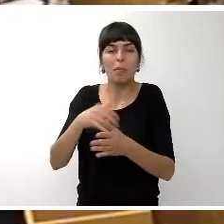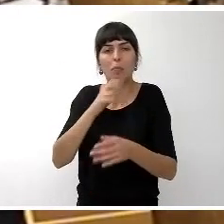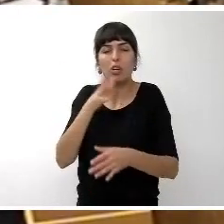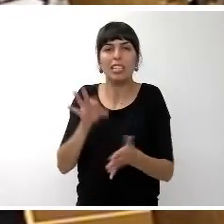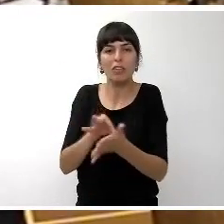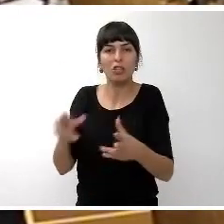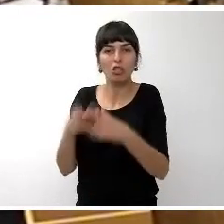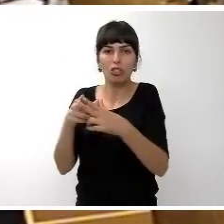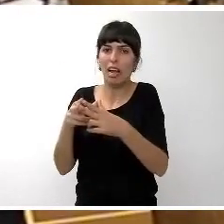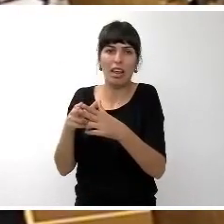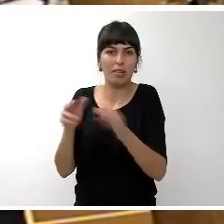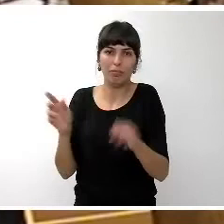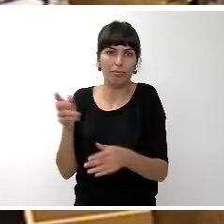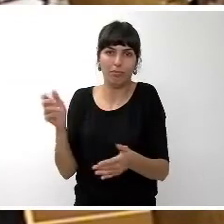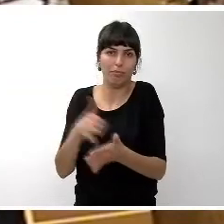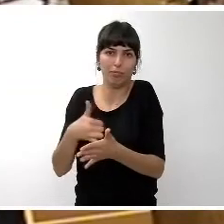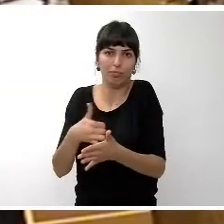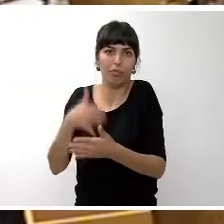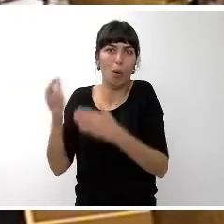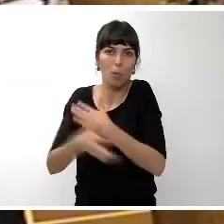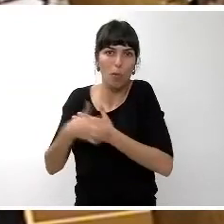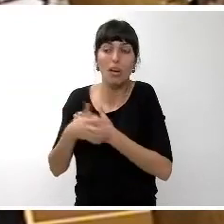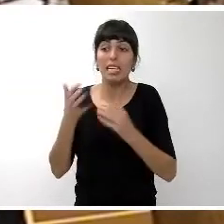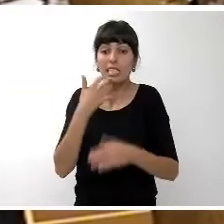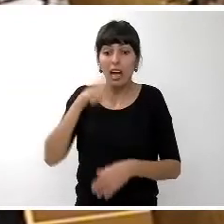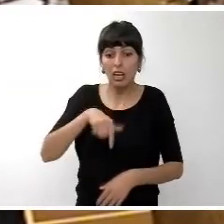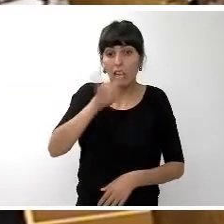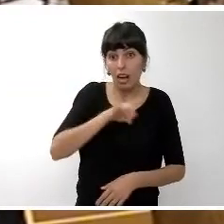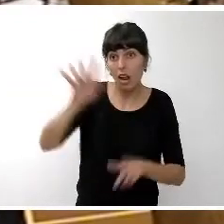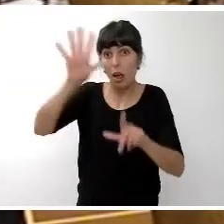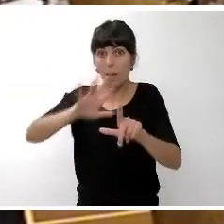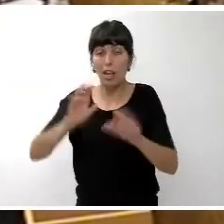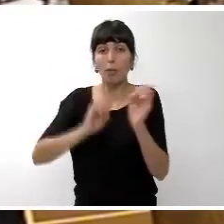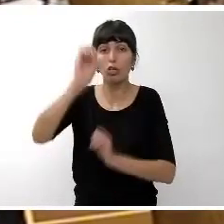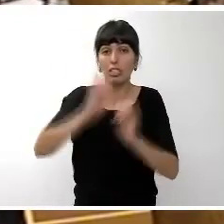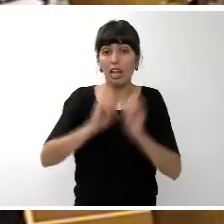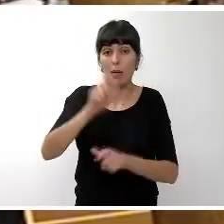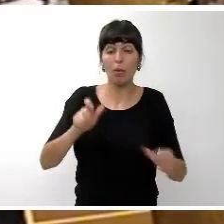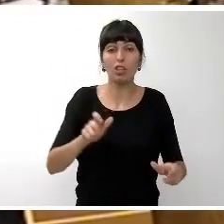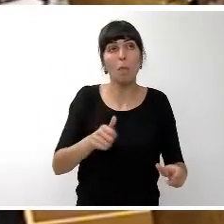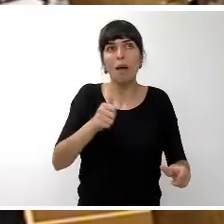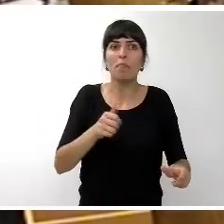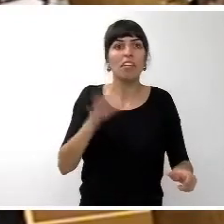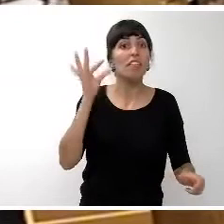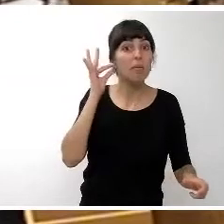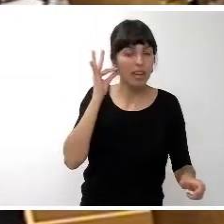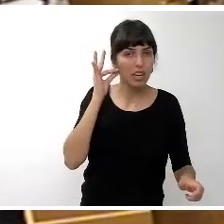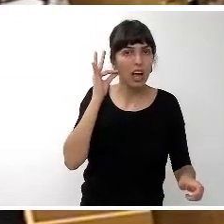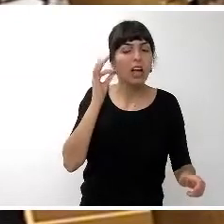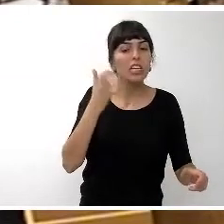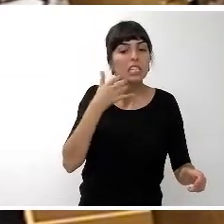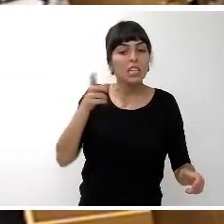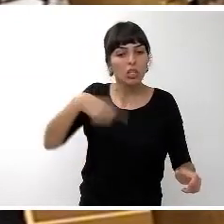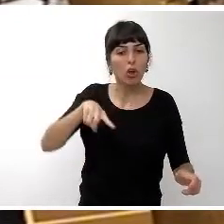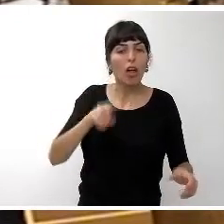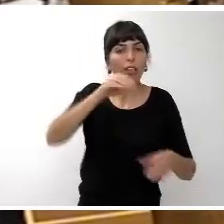Si tuviéramos en España y en Canarias un porcentaje mucho mayor de la población y sobre todo de la población femenina empleada en los servicios